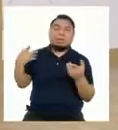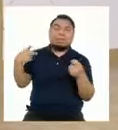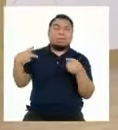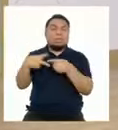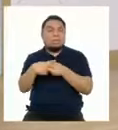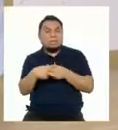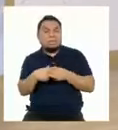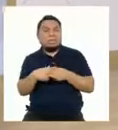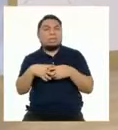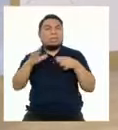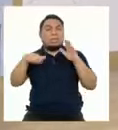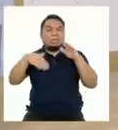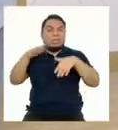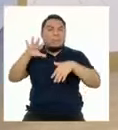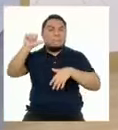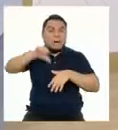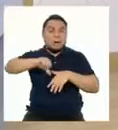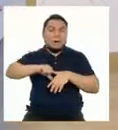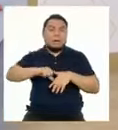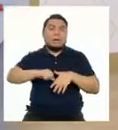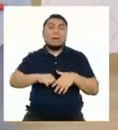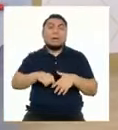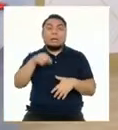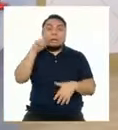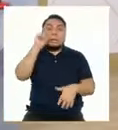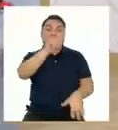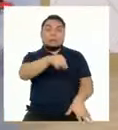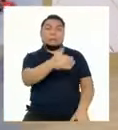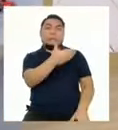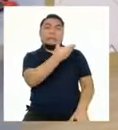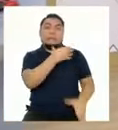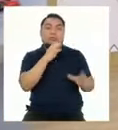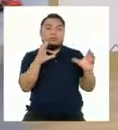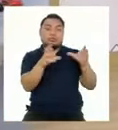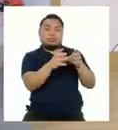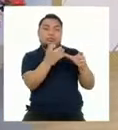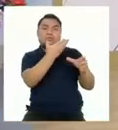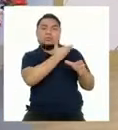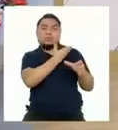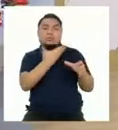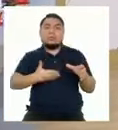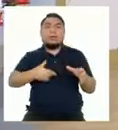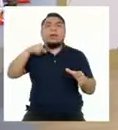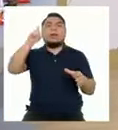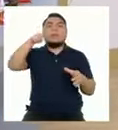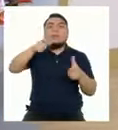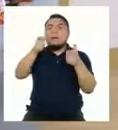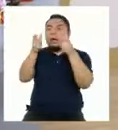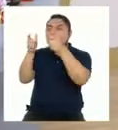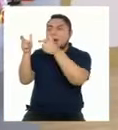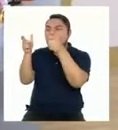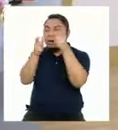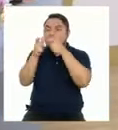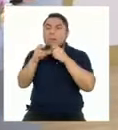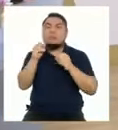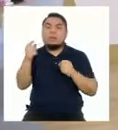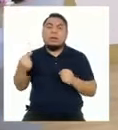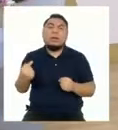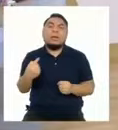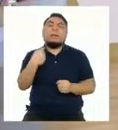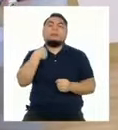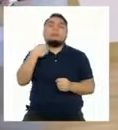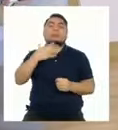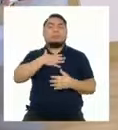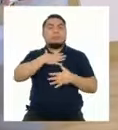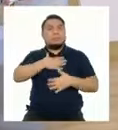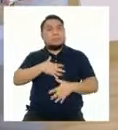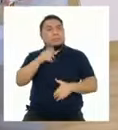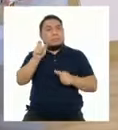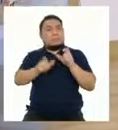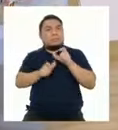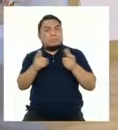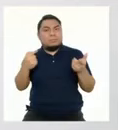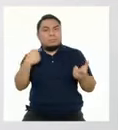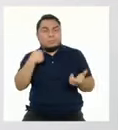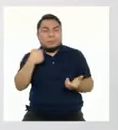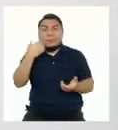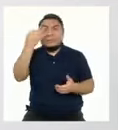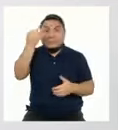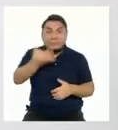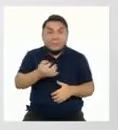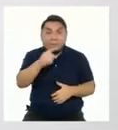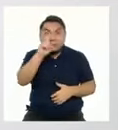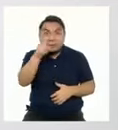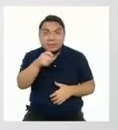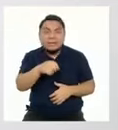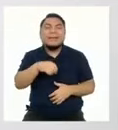o energía eléctrica, el Estado tiene que regular porque esto afecta al bienestar de la gente, ¿no?